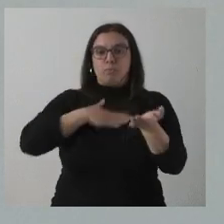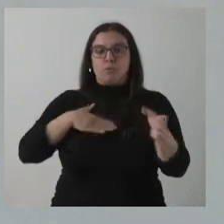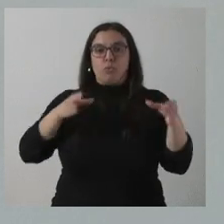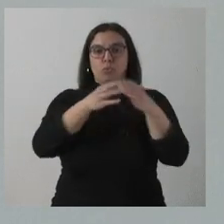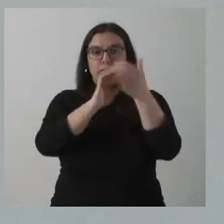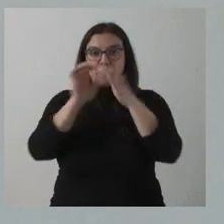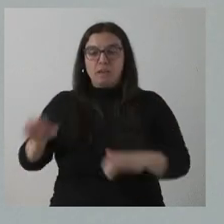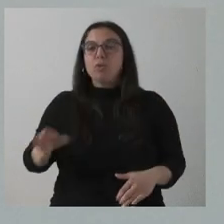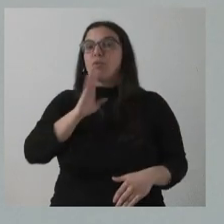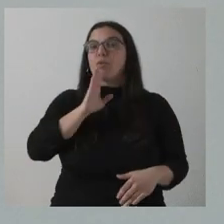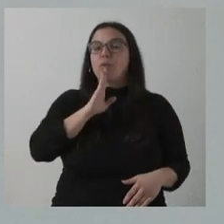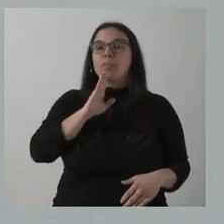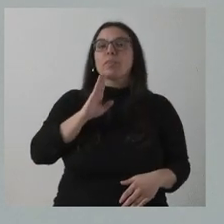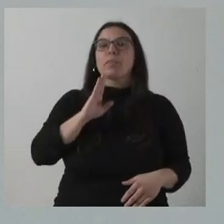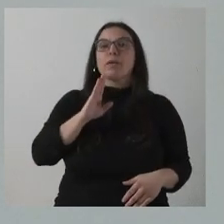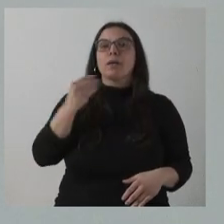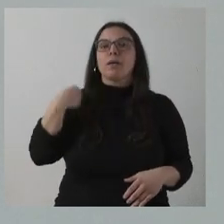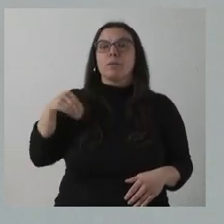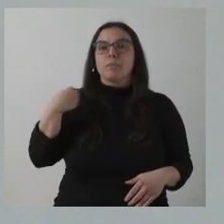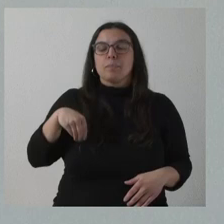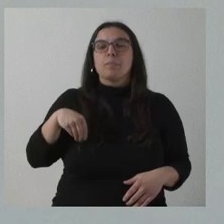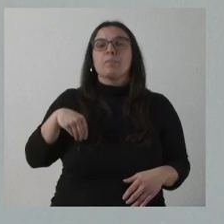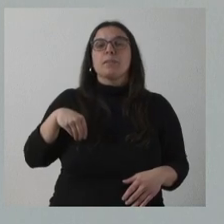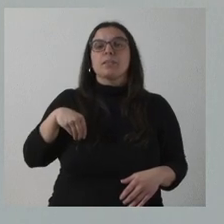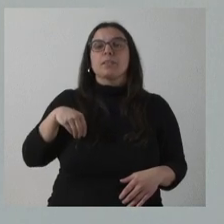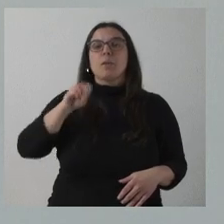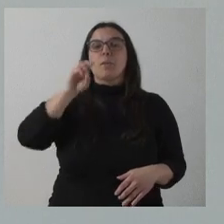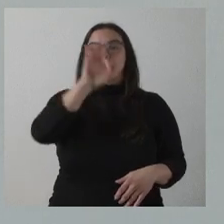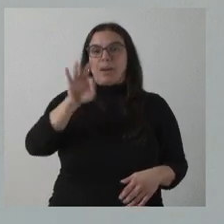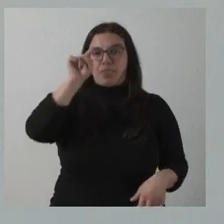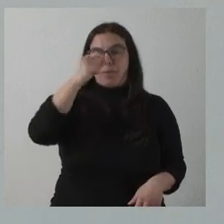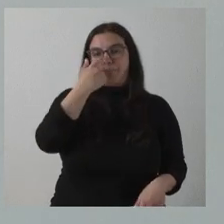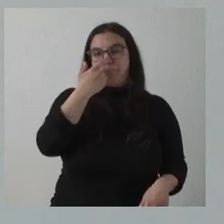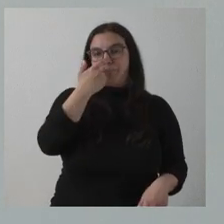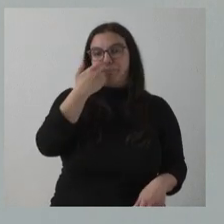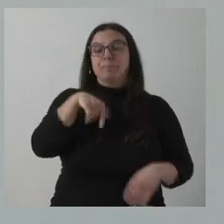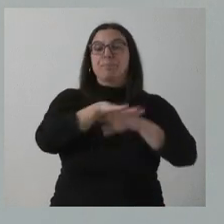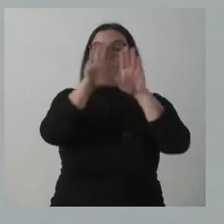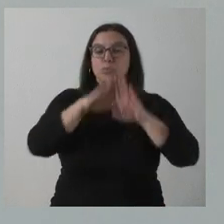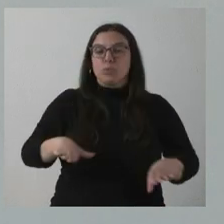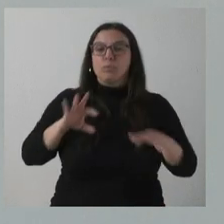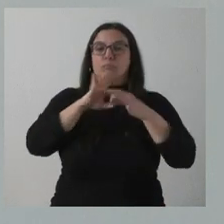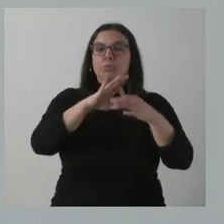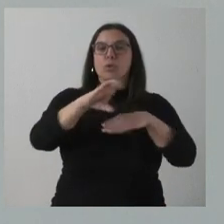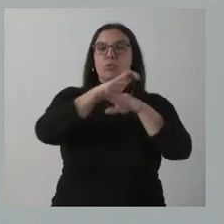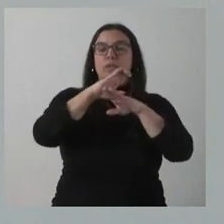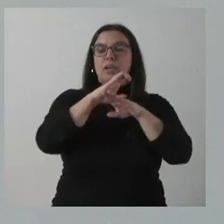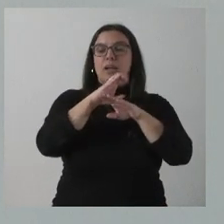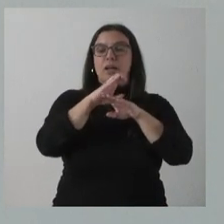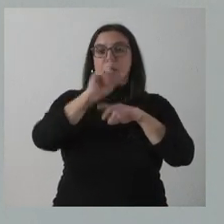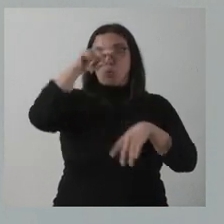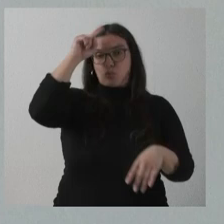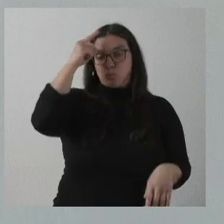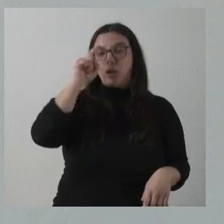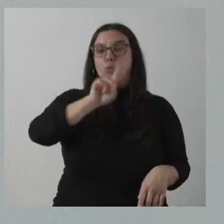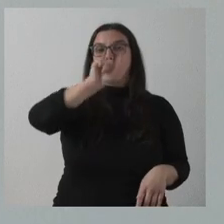León en la Roca Multiaventura, en Palencia. Y, finalmente, por lo que respecta a la Consejería de Cultura,